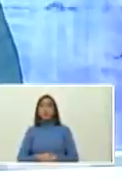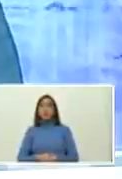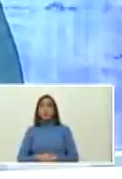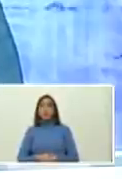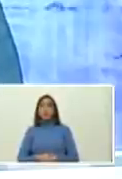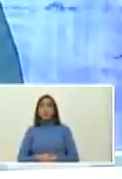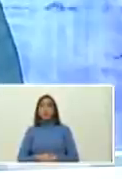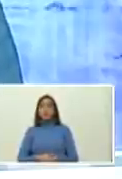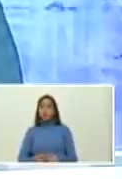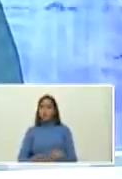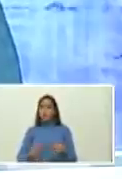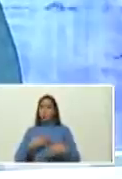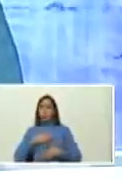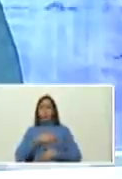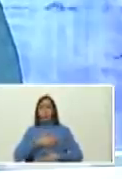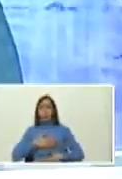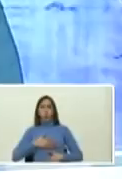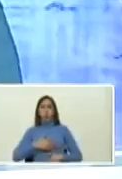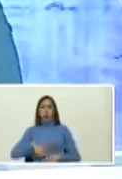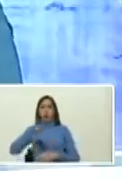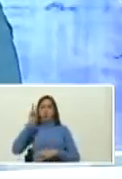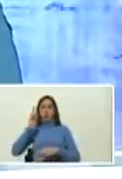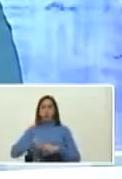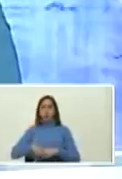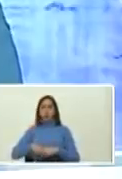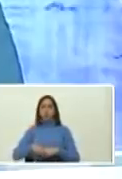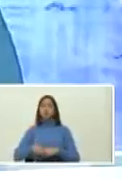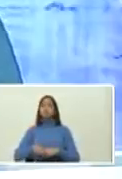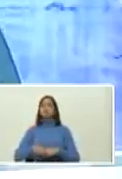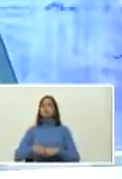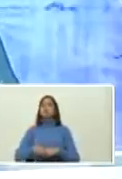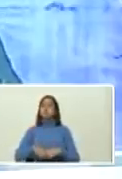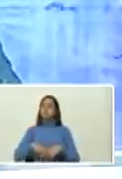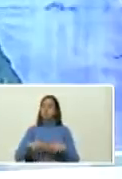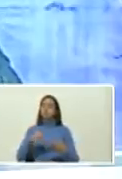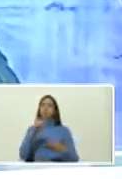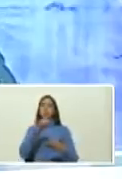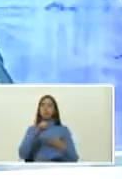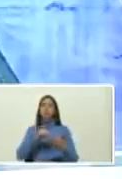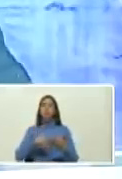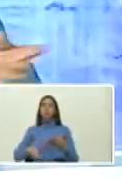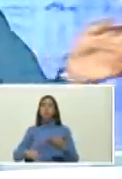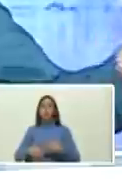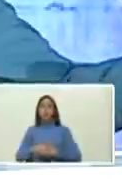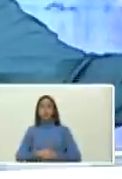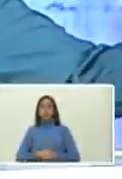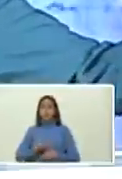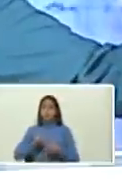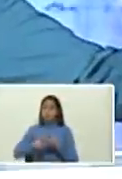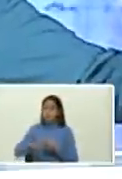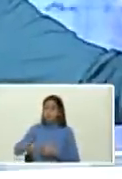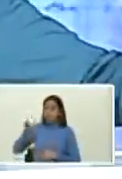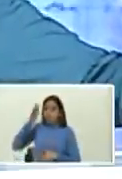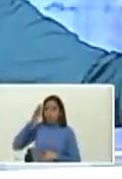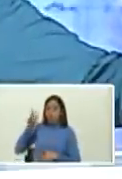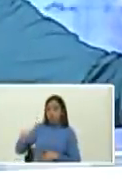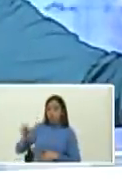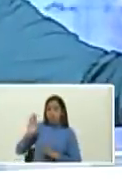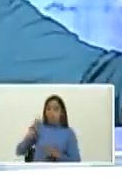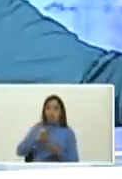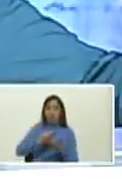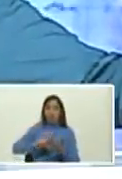es muy placentero sentarse a darle ¿verdad Silita? Silita es otra gran lectora